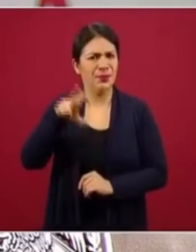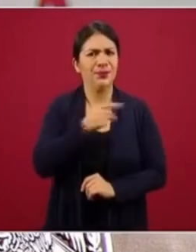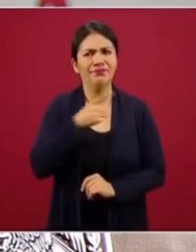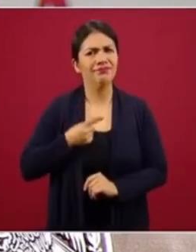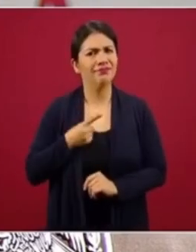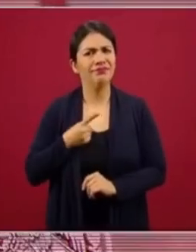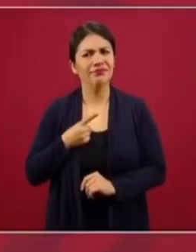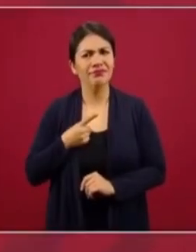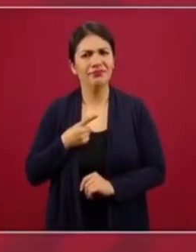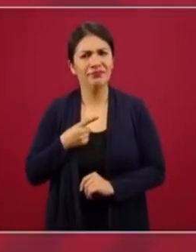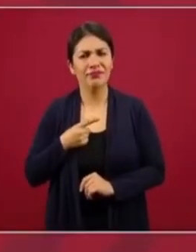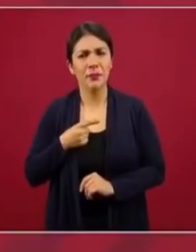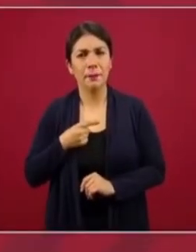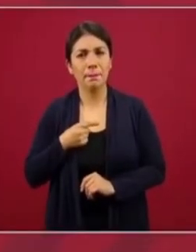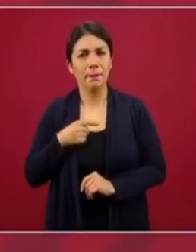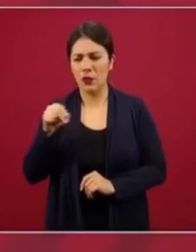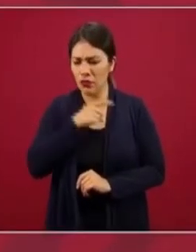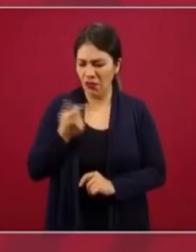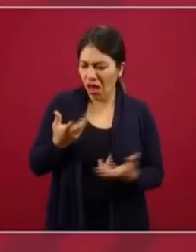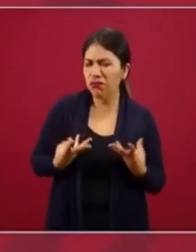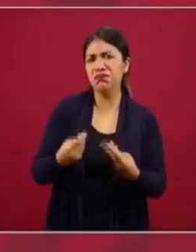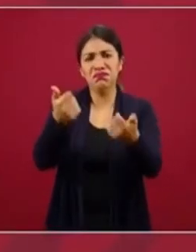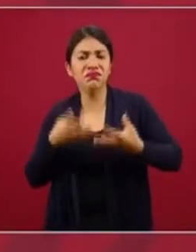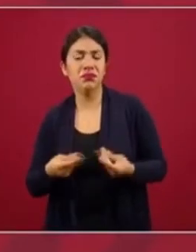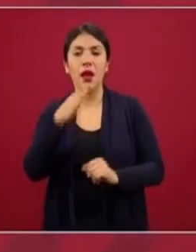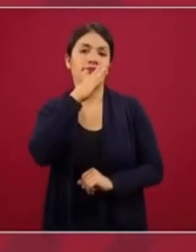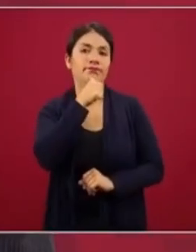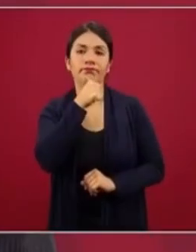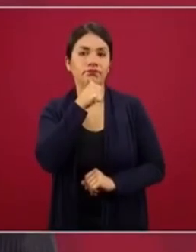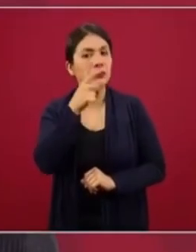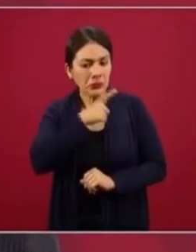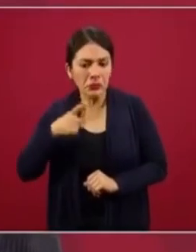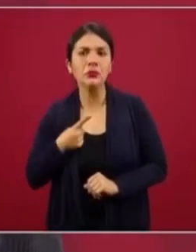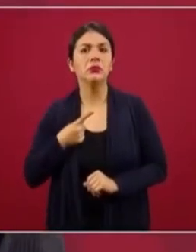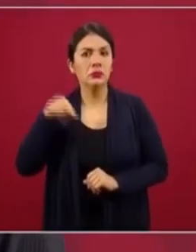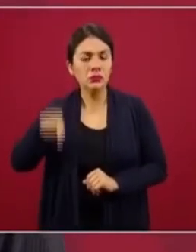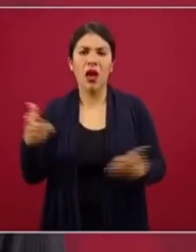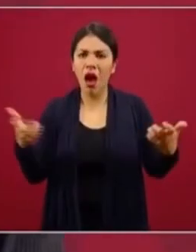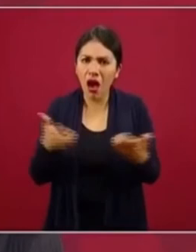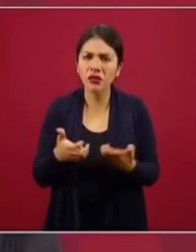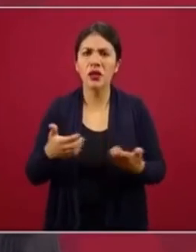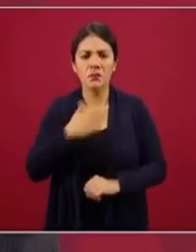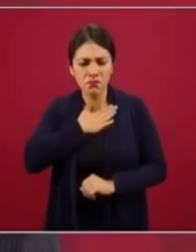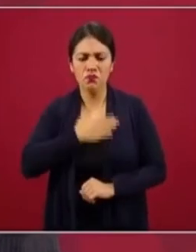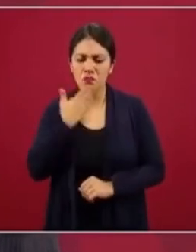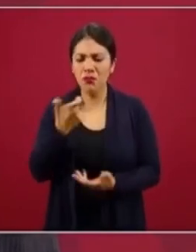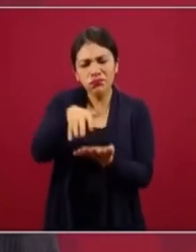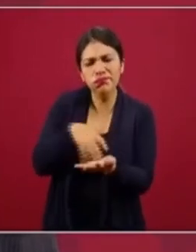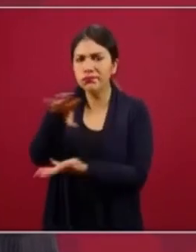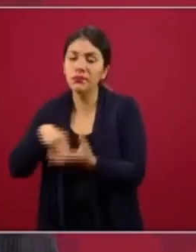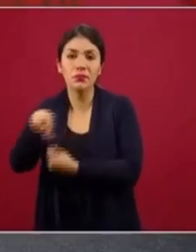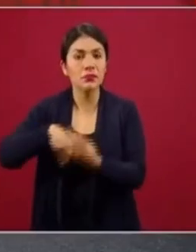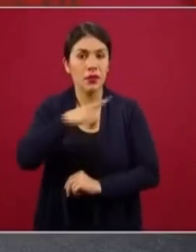derrochar, debe actuar con austeridad.